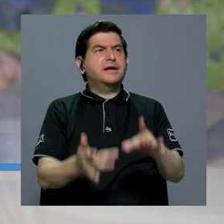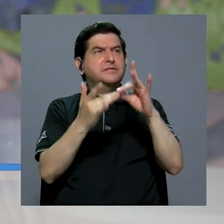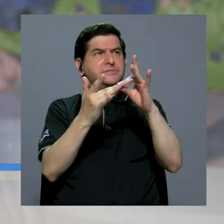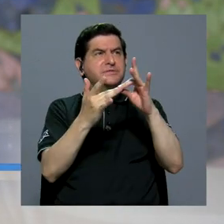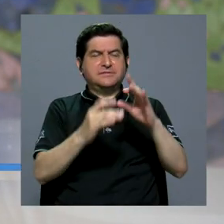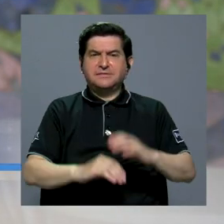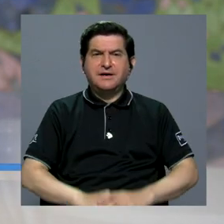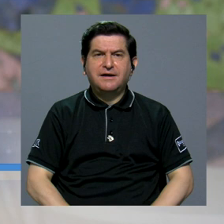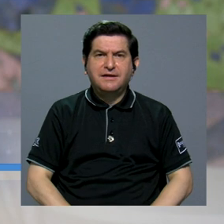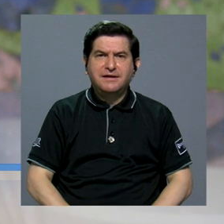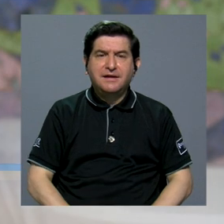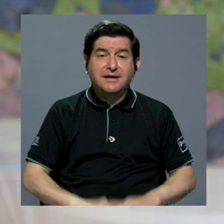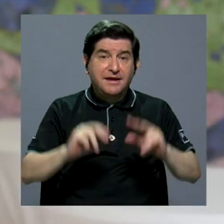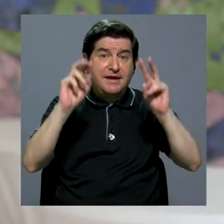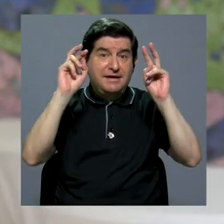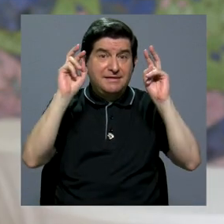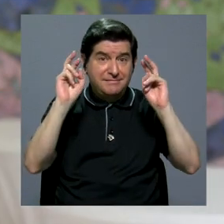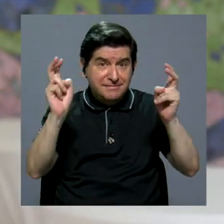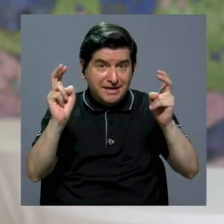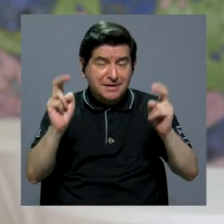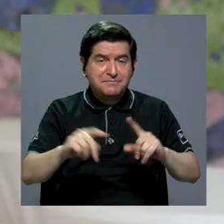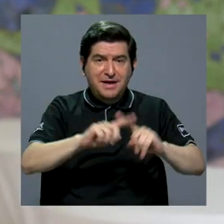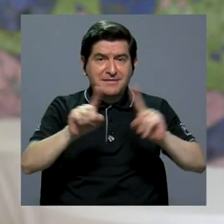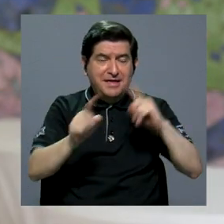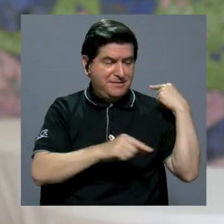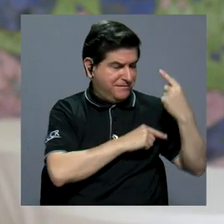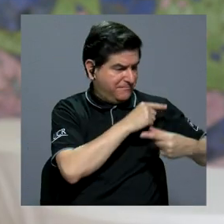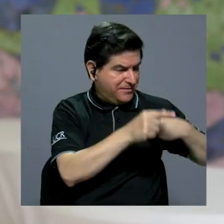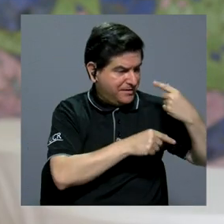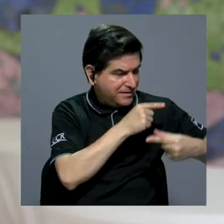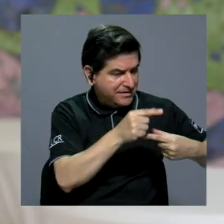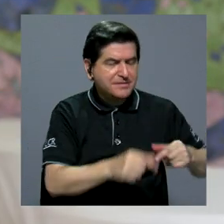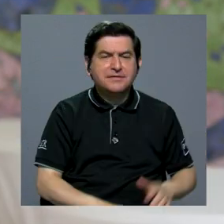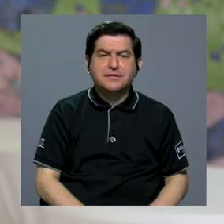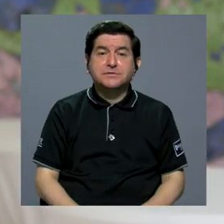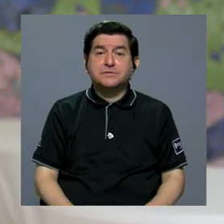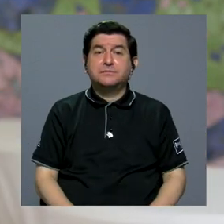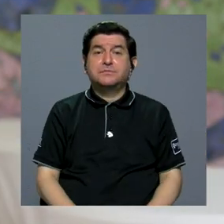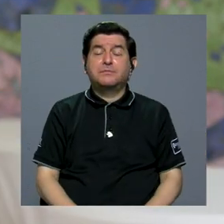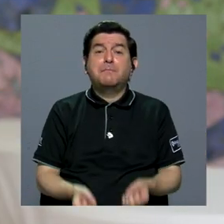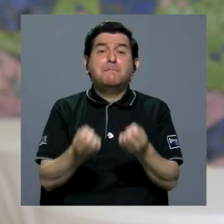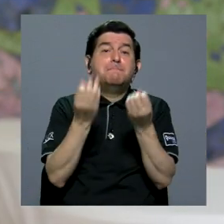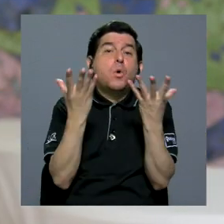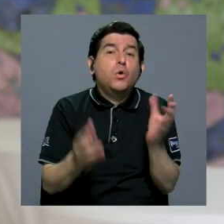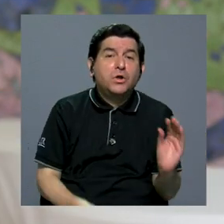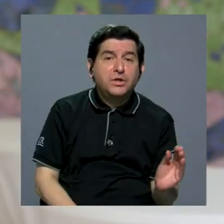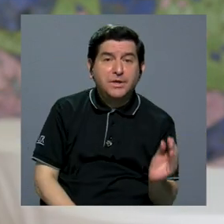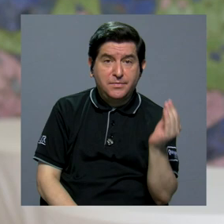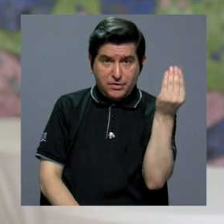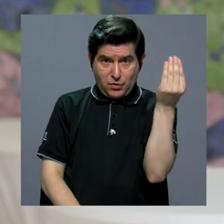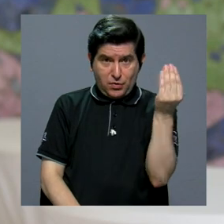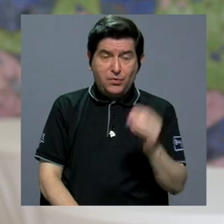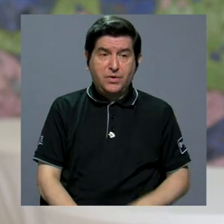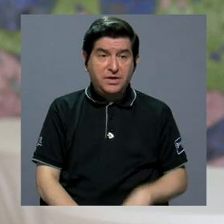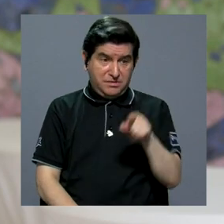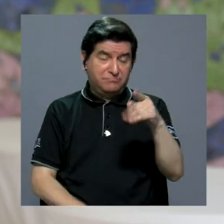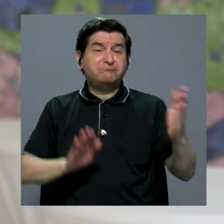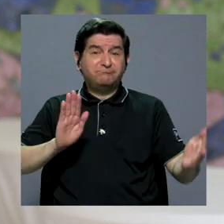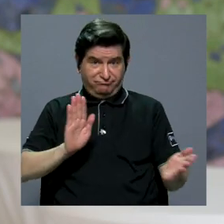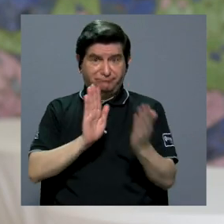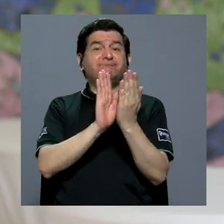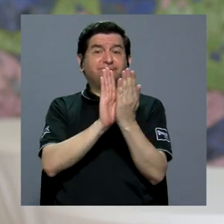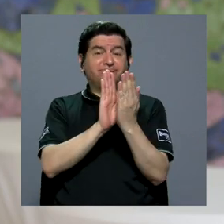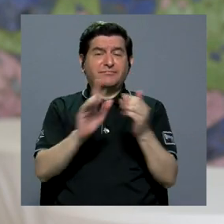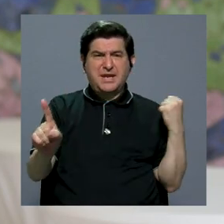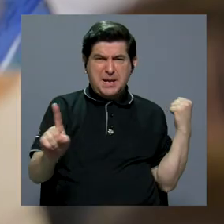al tema intergeneracional, ya que muchos jóvenes van a enfrentar